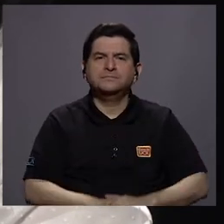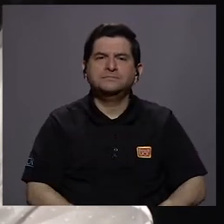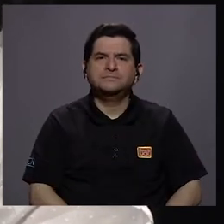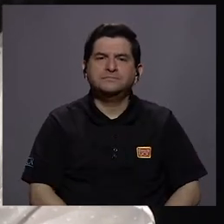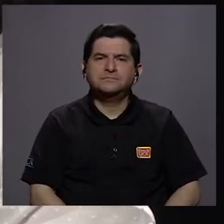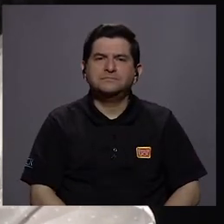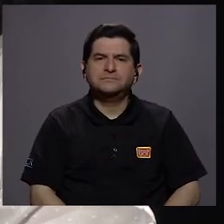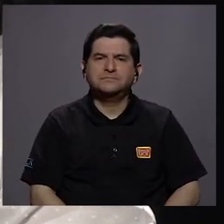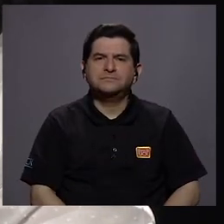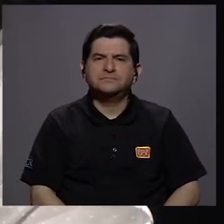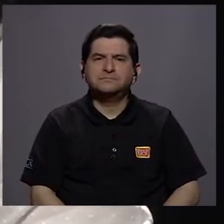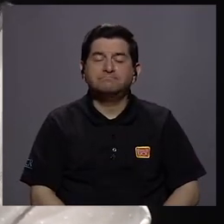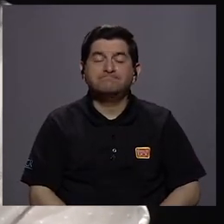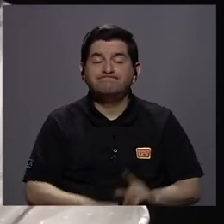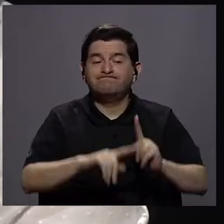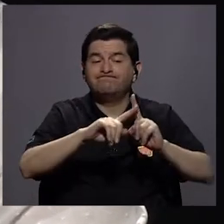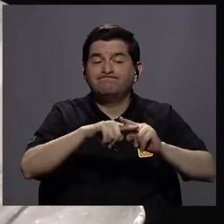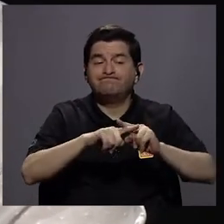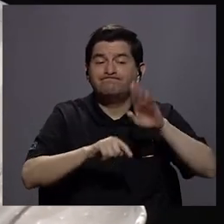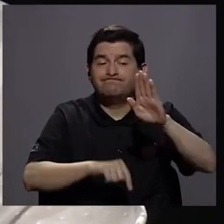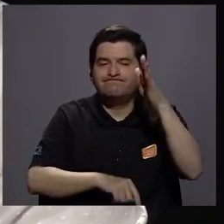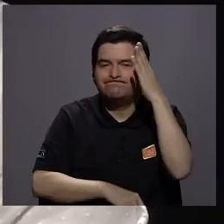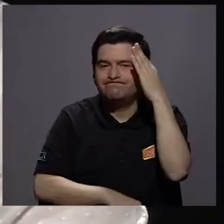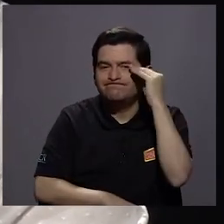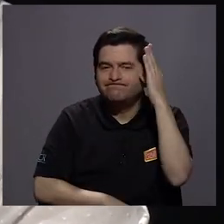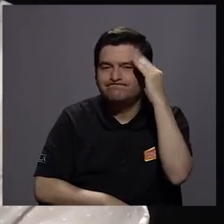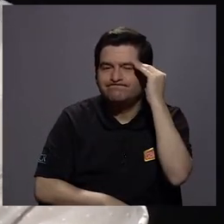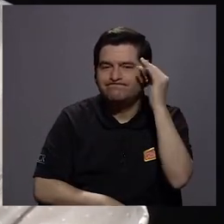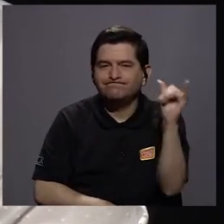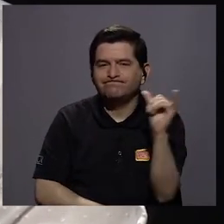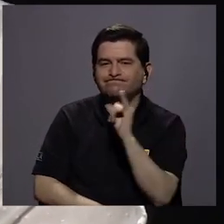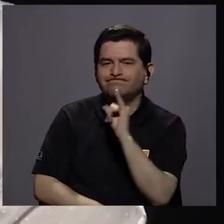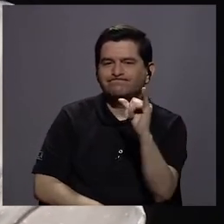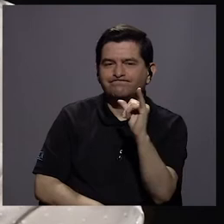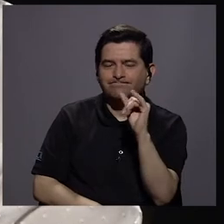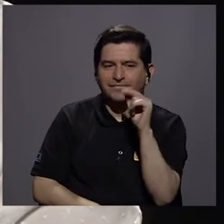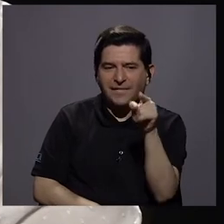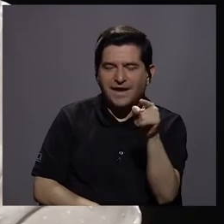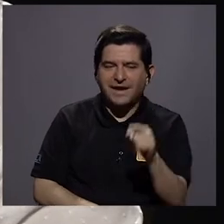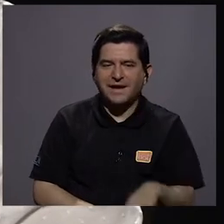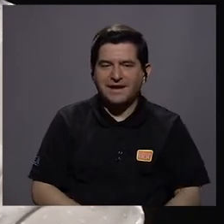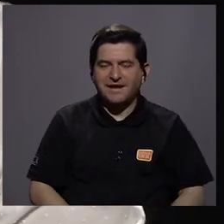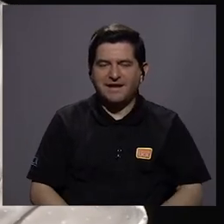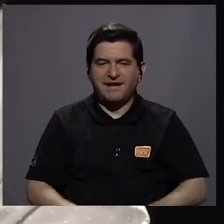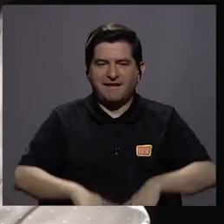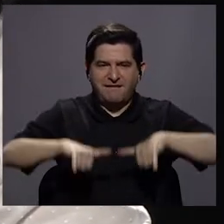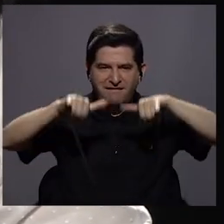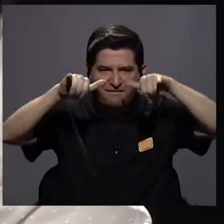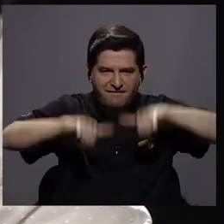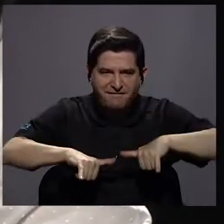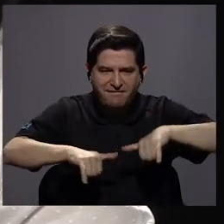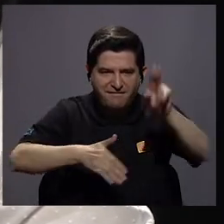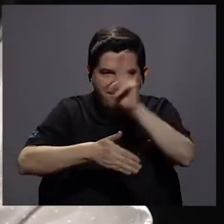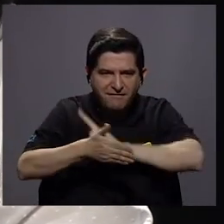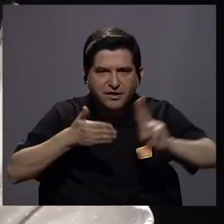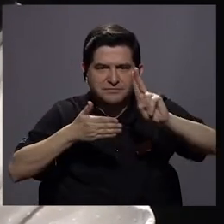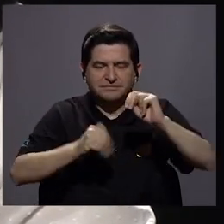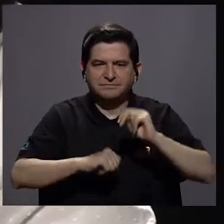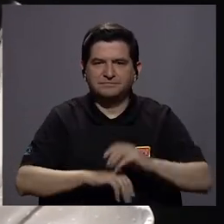y depende de su vivencia, también está su permanencia en la universidad.